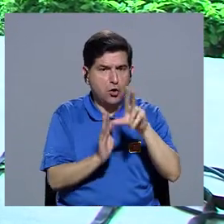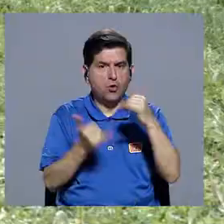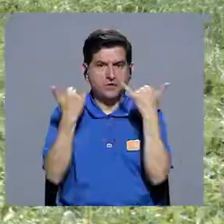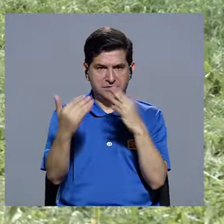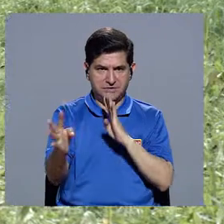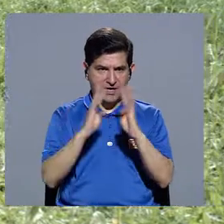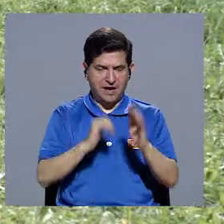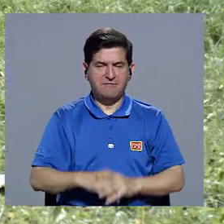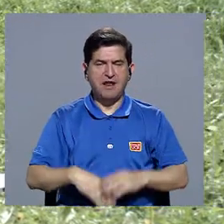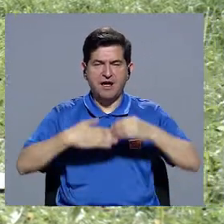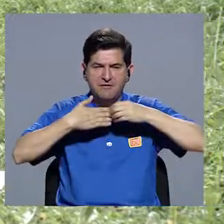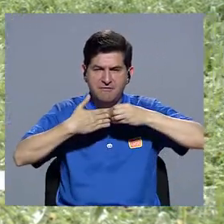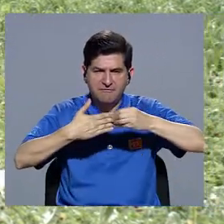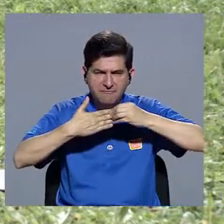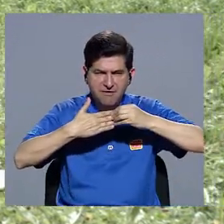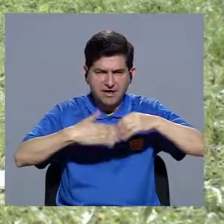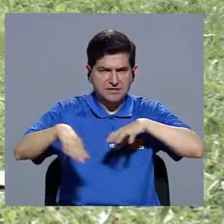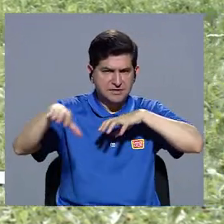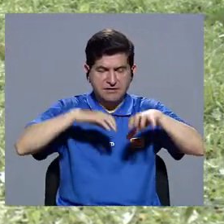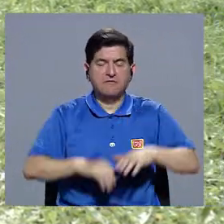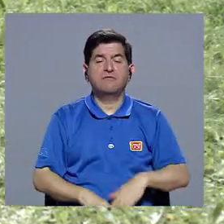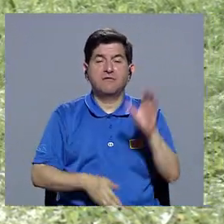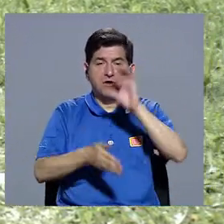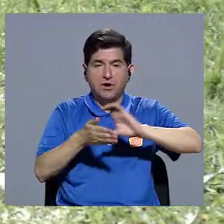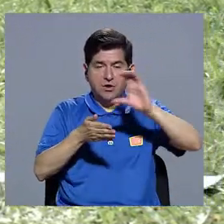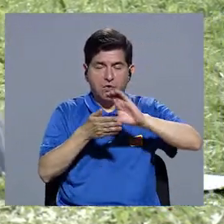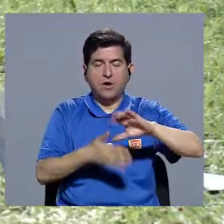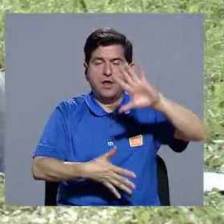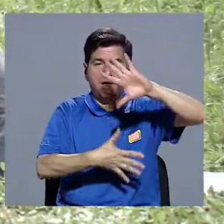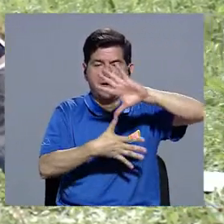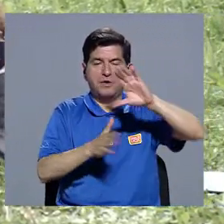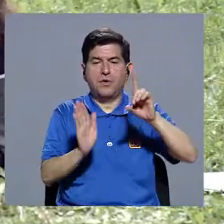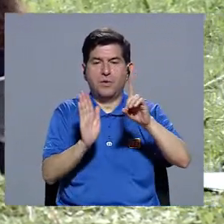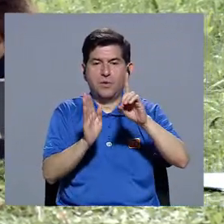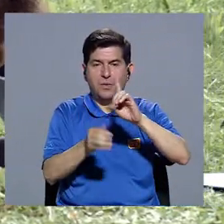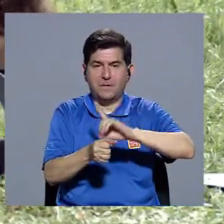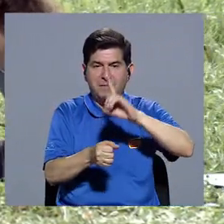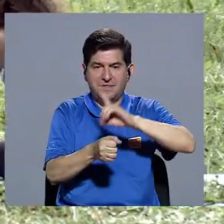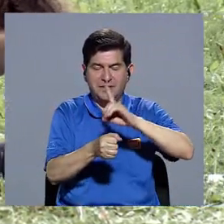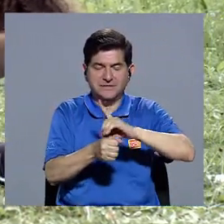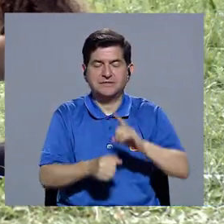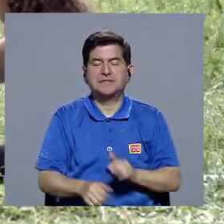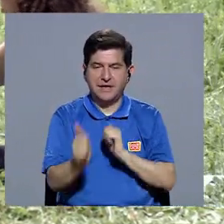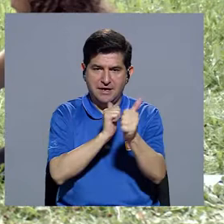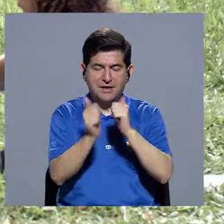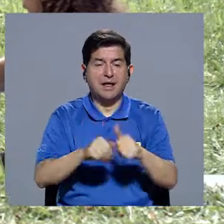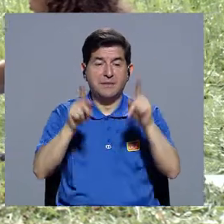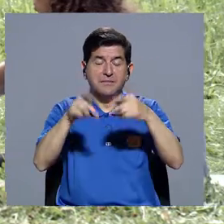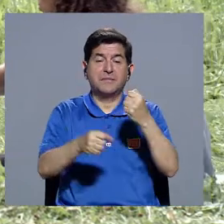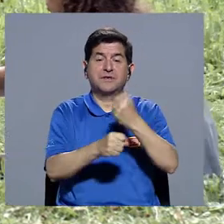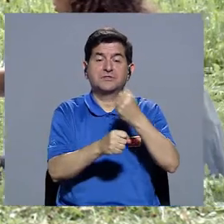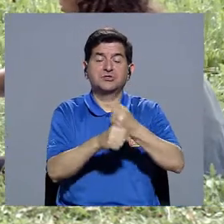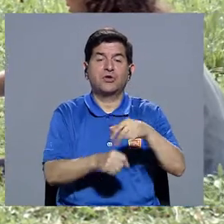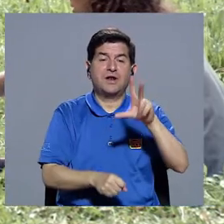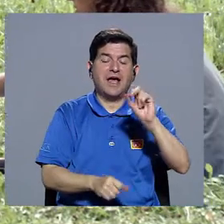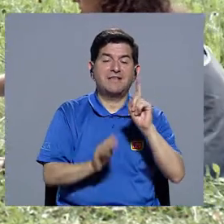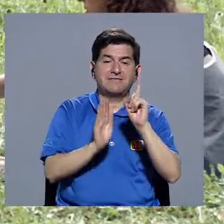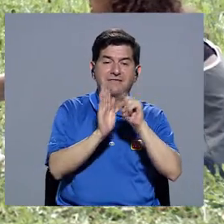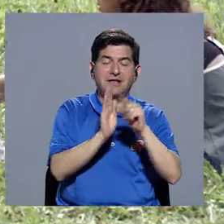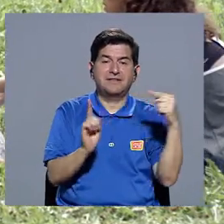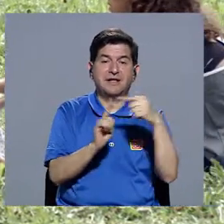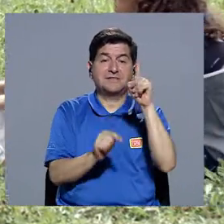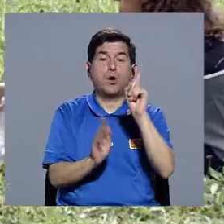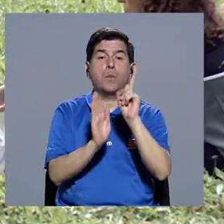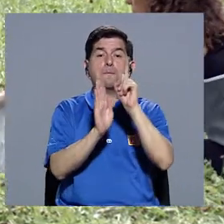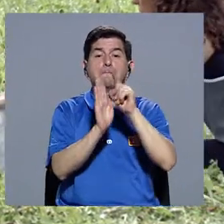estamos hablando de ejercicio de flexibilidad, según el Colegio Americano de Medicina Deportiva, indica que una persona debería tratar o trabajar entre 30 segundos y un